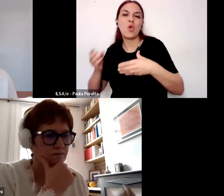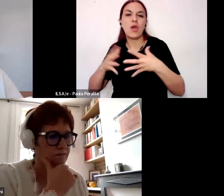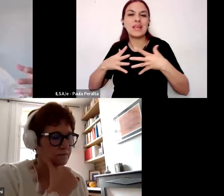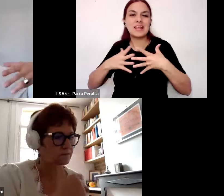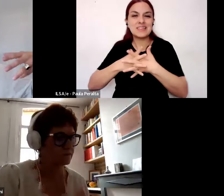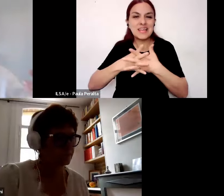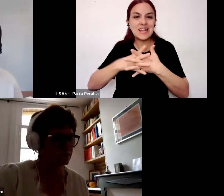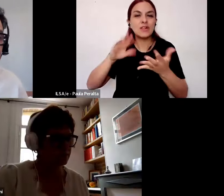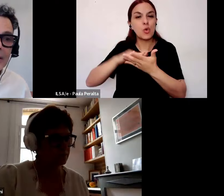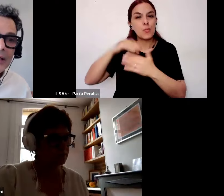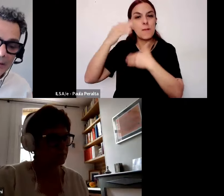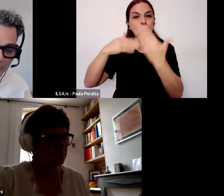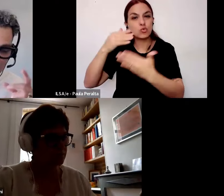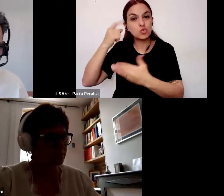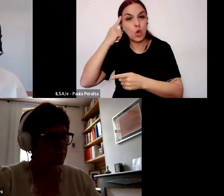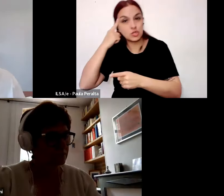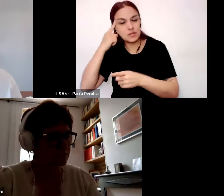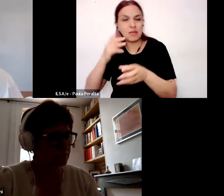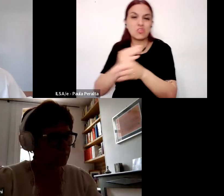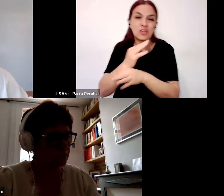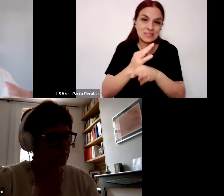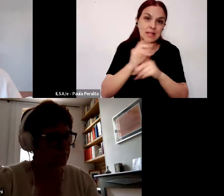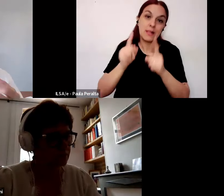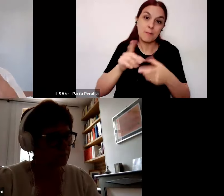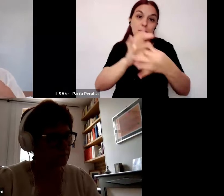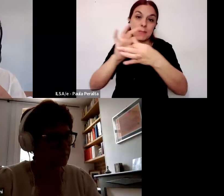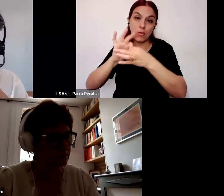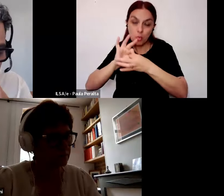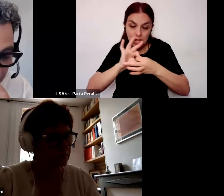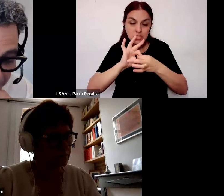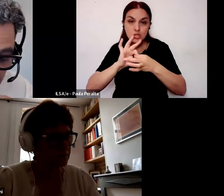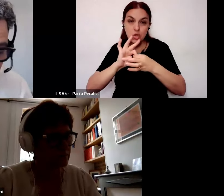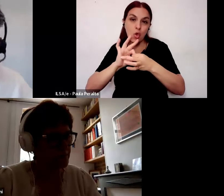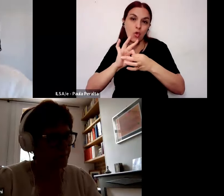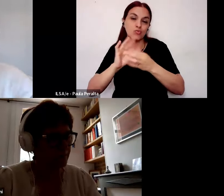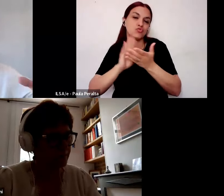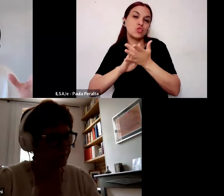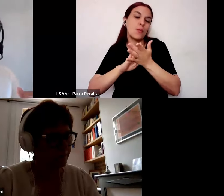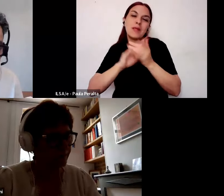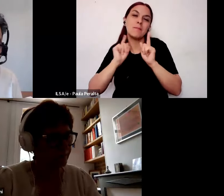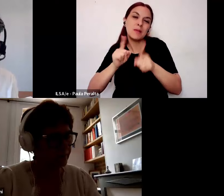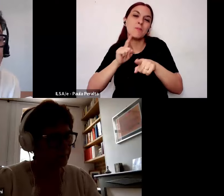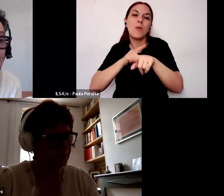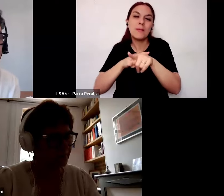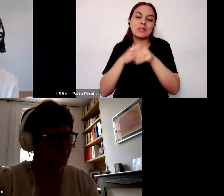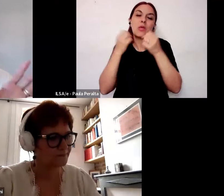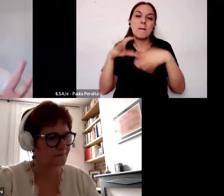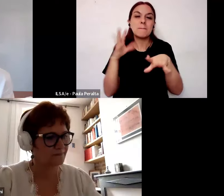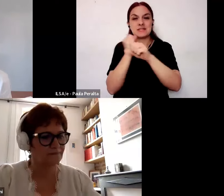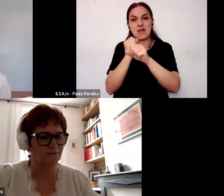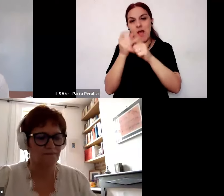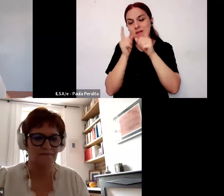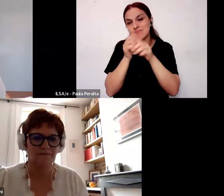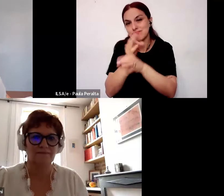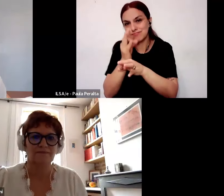de conocimientos de enseñanza pero también de vinculación con el médico en el campo profesional en síntesis definen para los